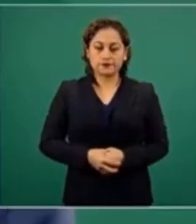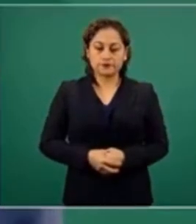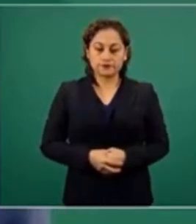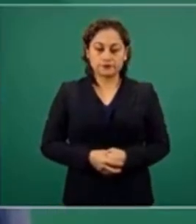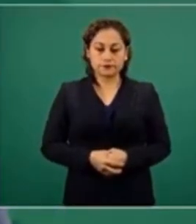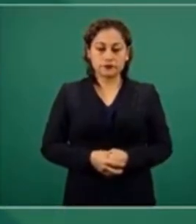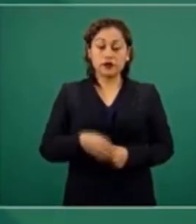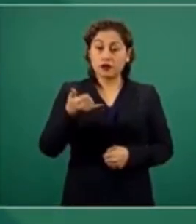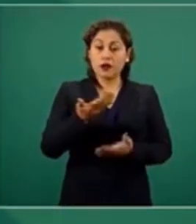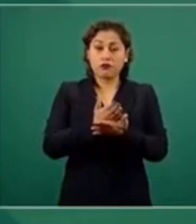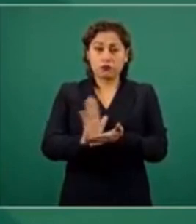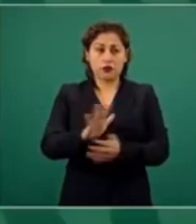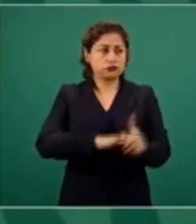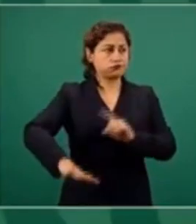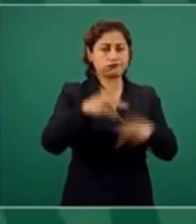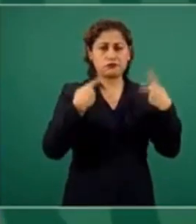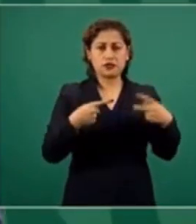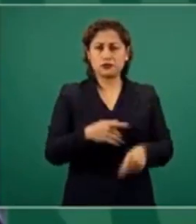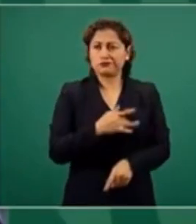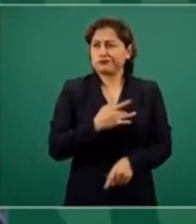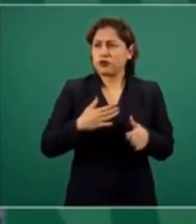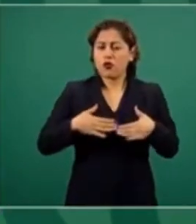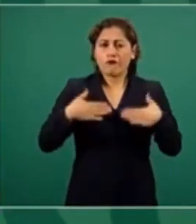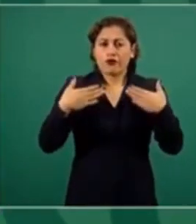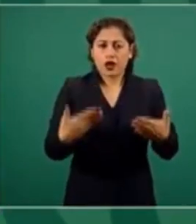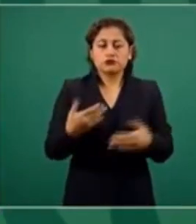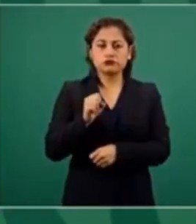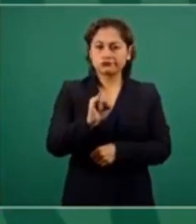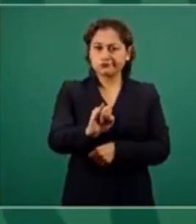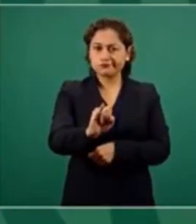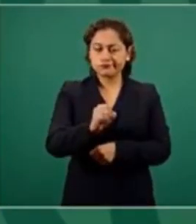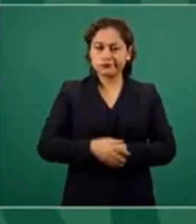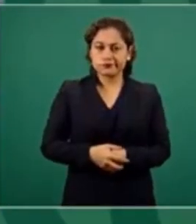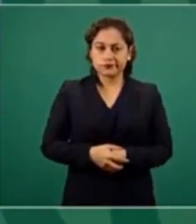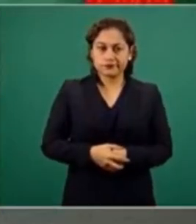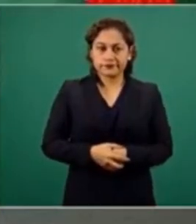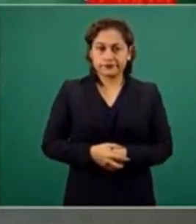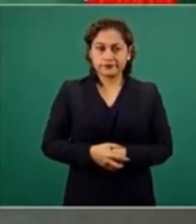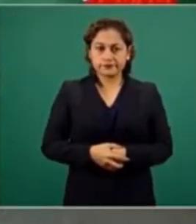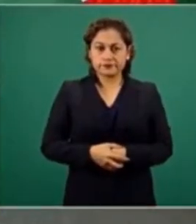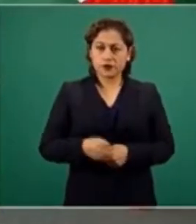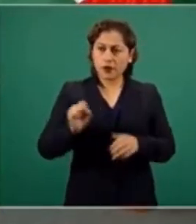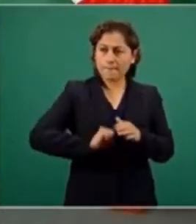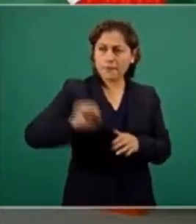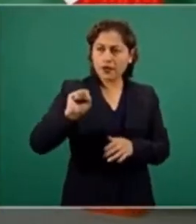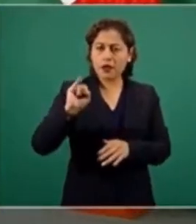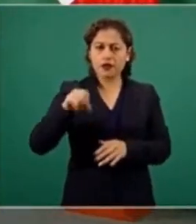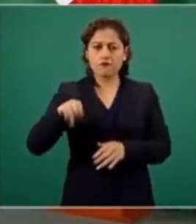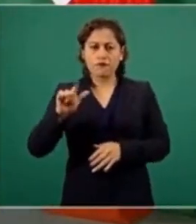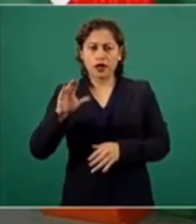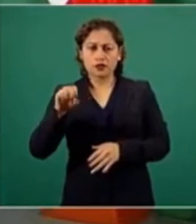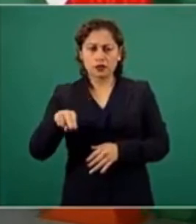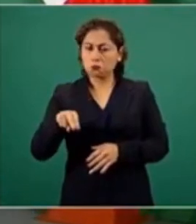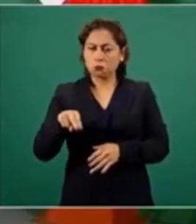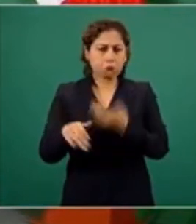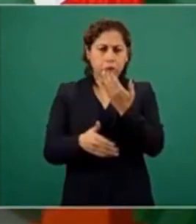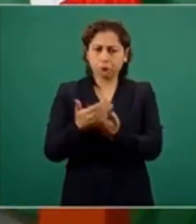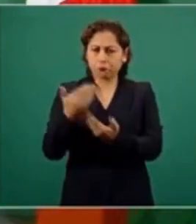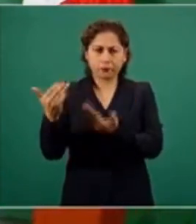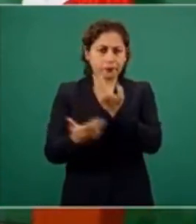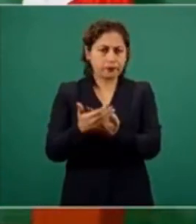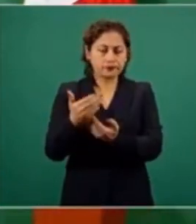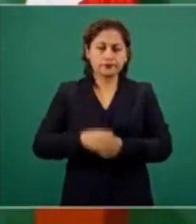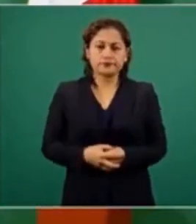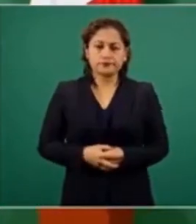Y hay confianza en el país. Tenemos muy poca inflación. Se incrementó